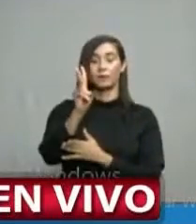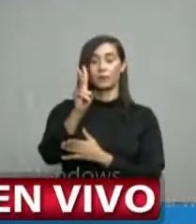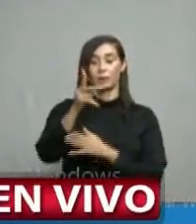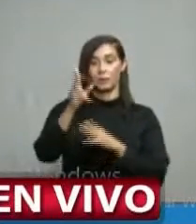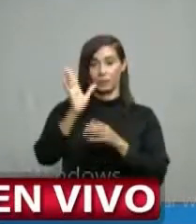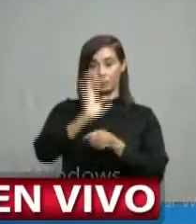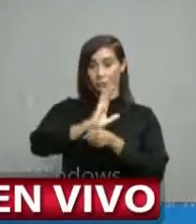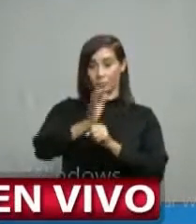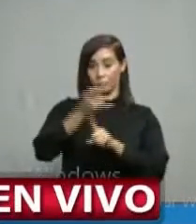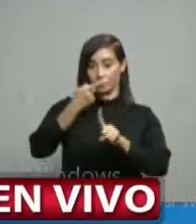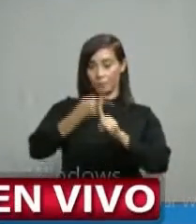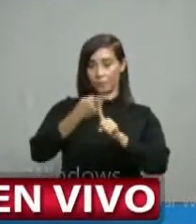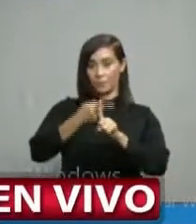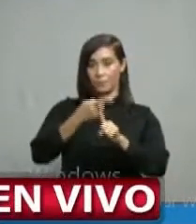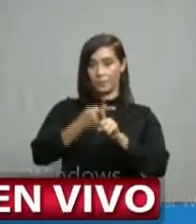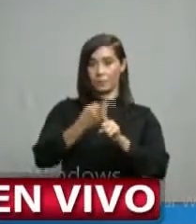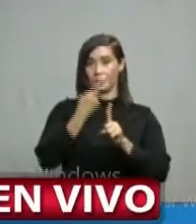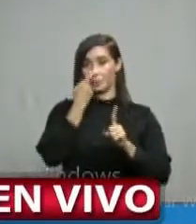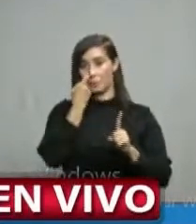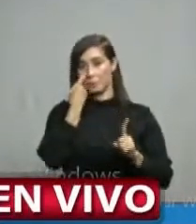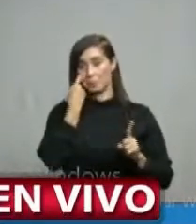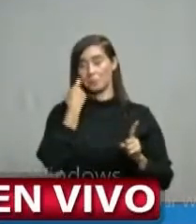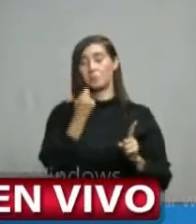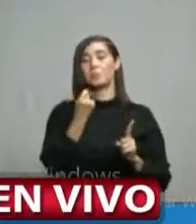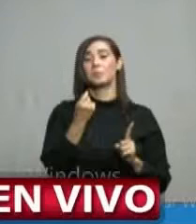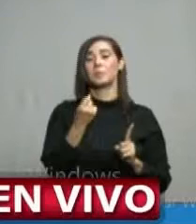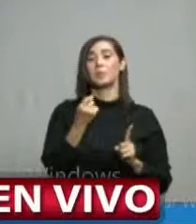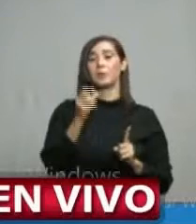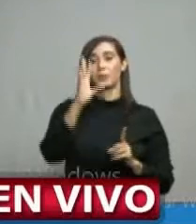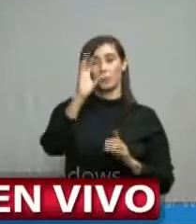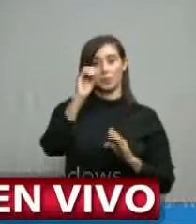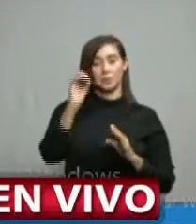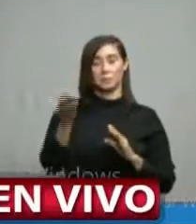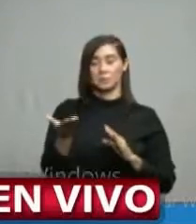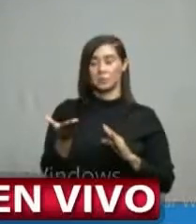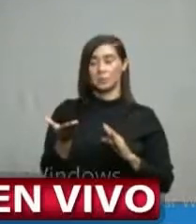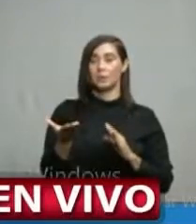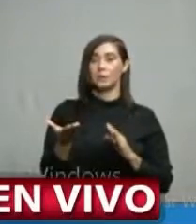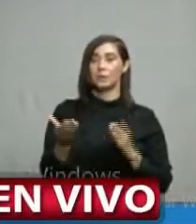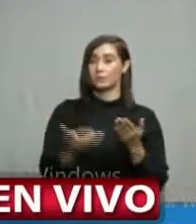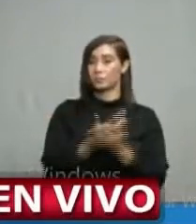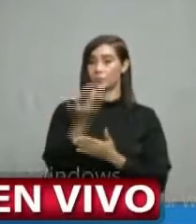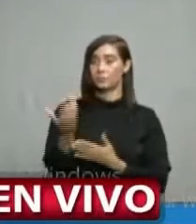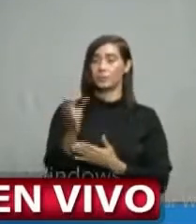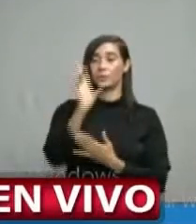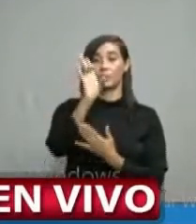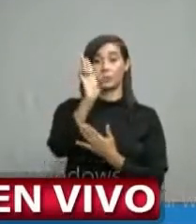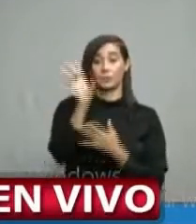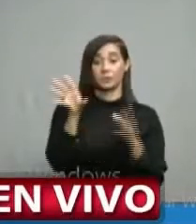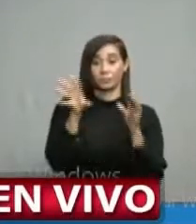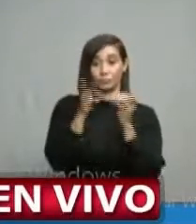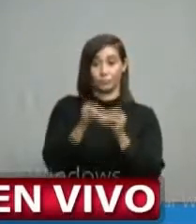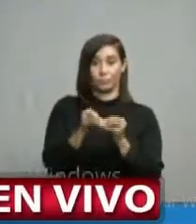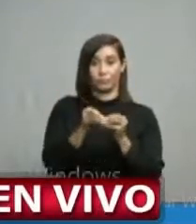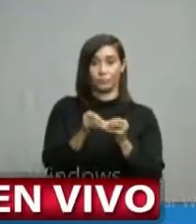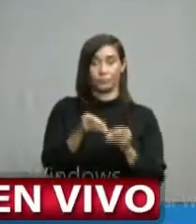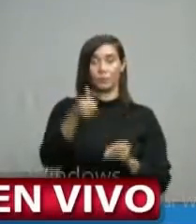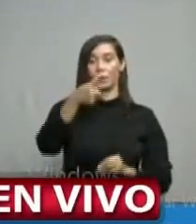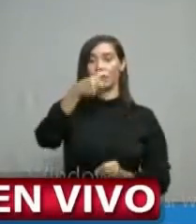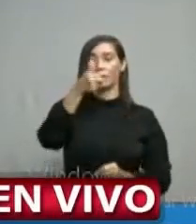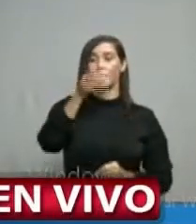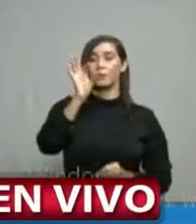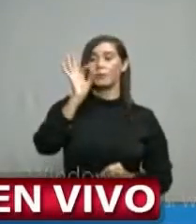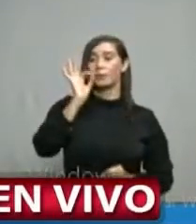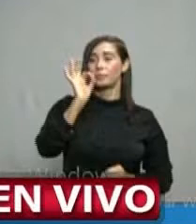de muestras procesadas, 0 casos nuevos, 7 acumulados, 10